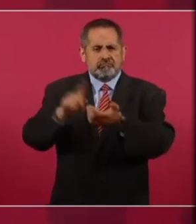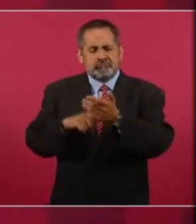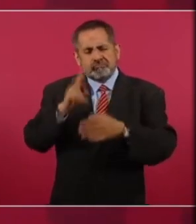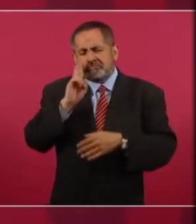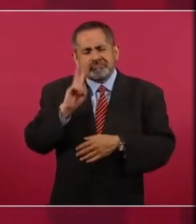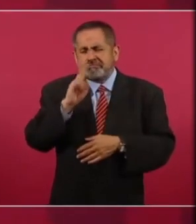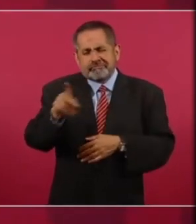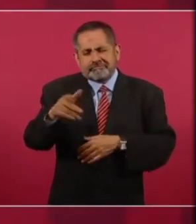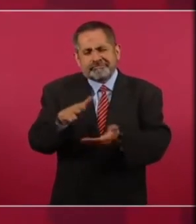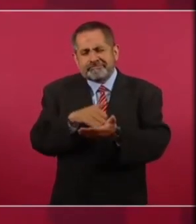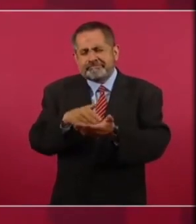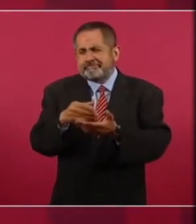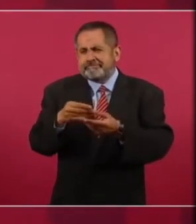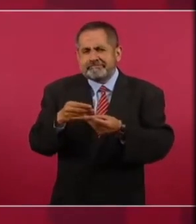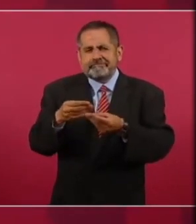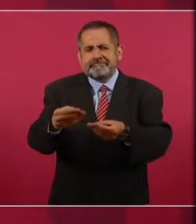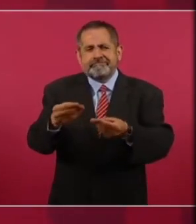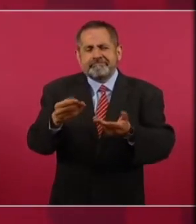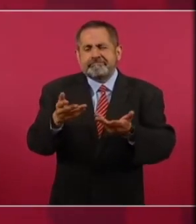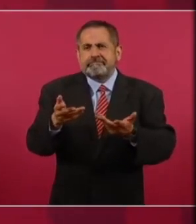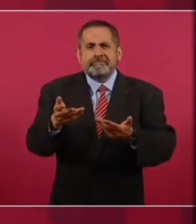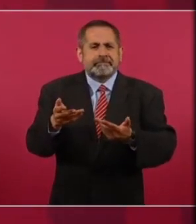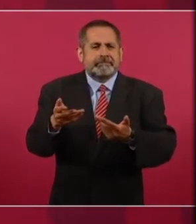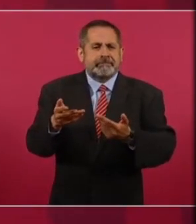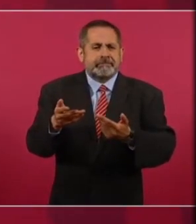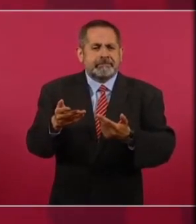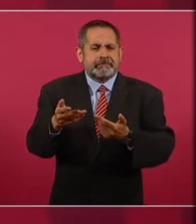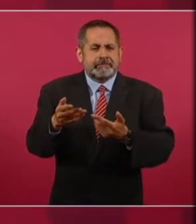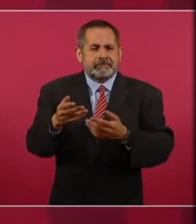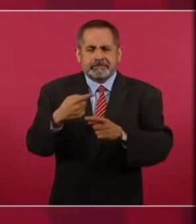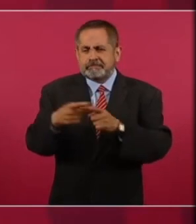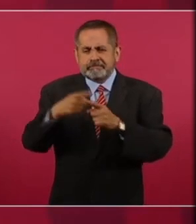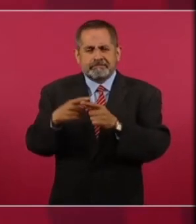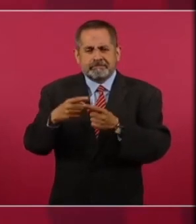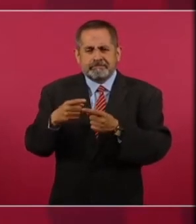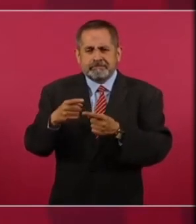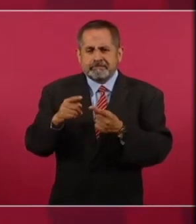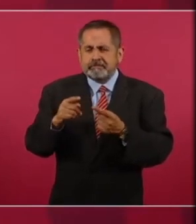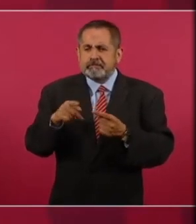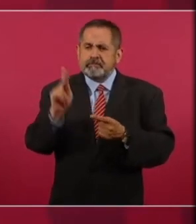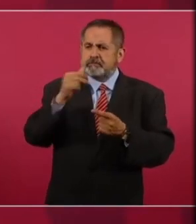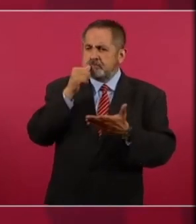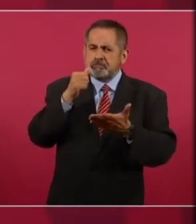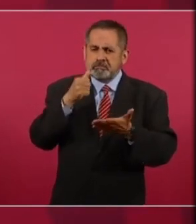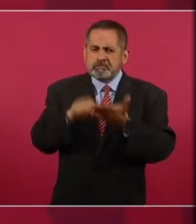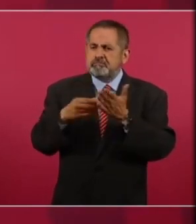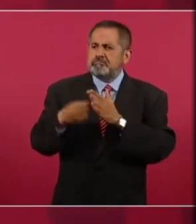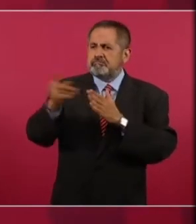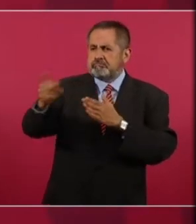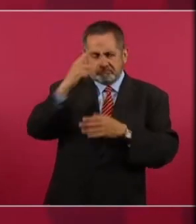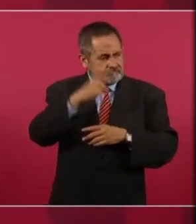van a presentar recursos para que